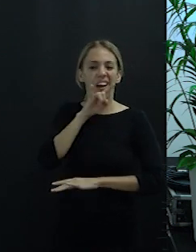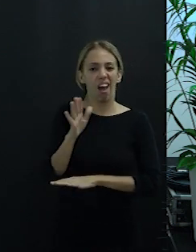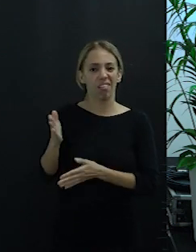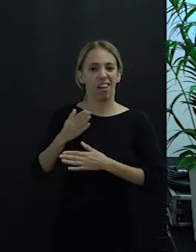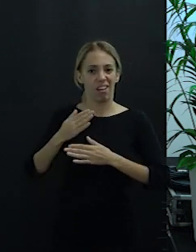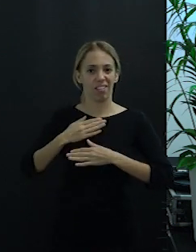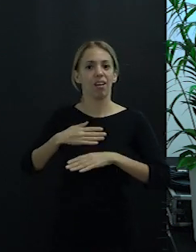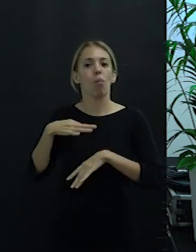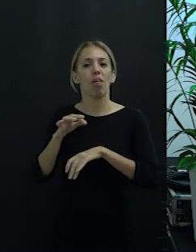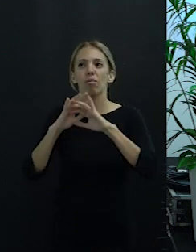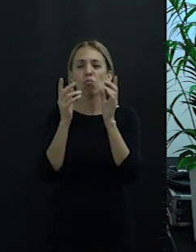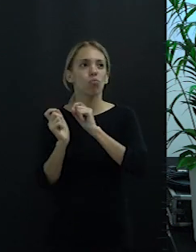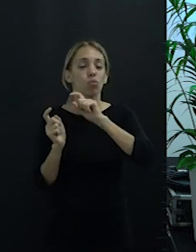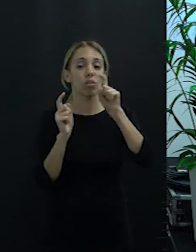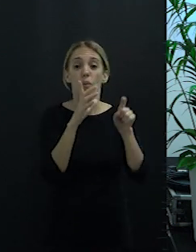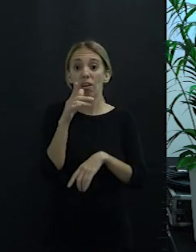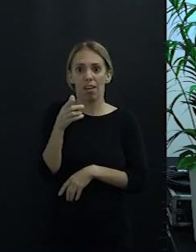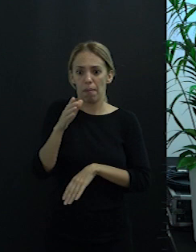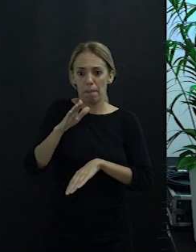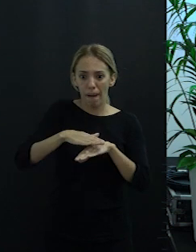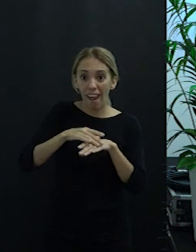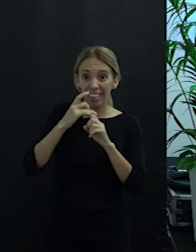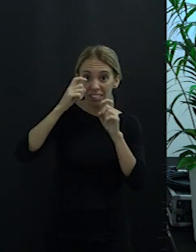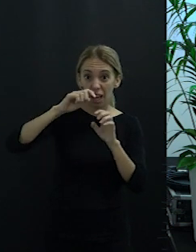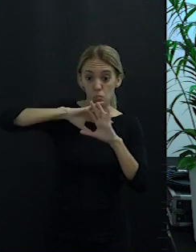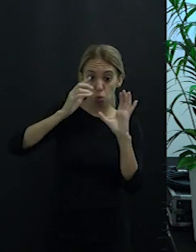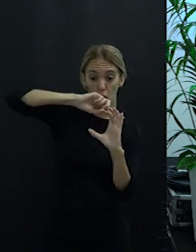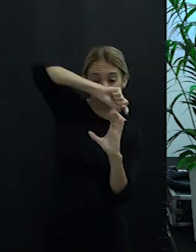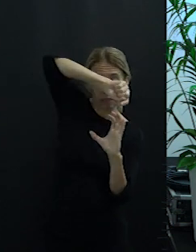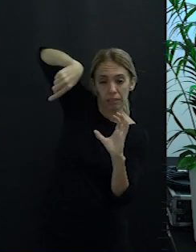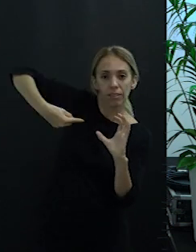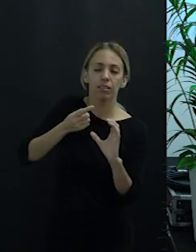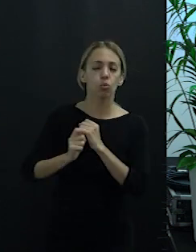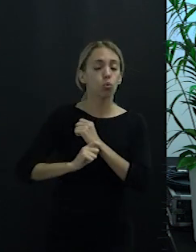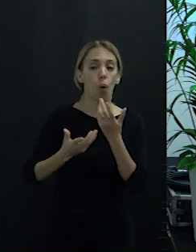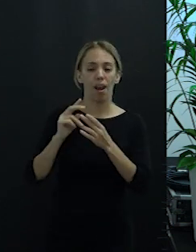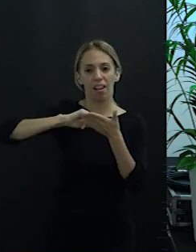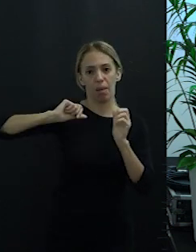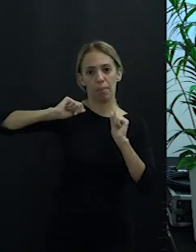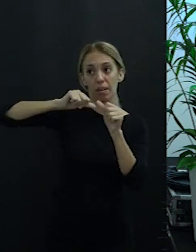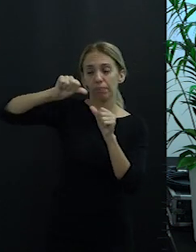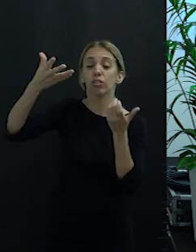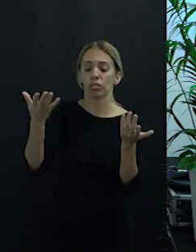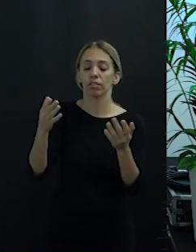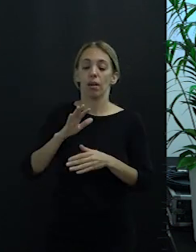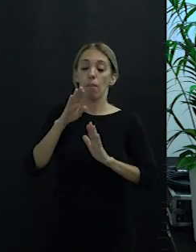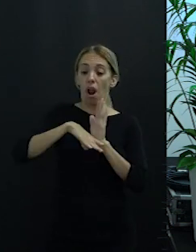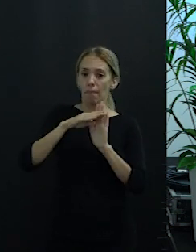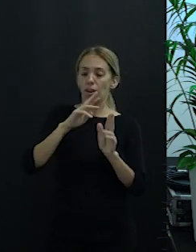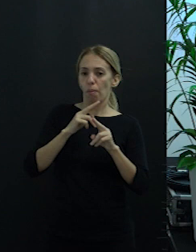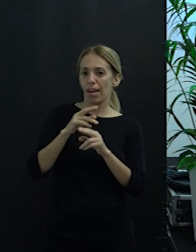Es la clave para coger un barco y llegar hasta la otra punta. Con lo cual, SALEMA es el primer programa que unimos